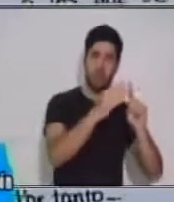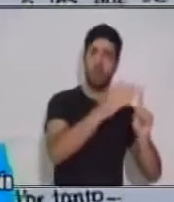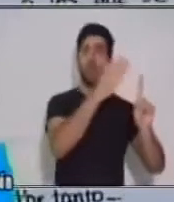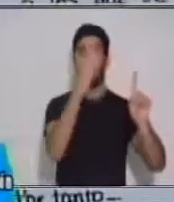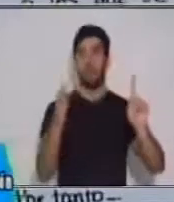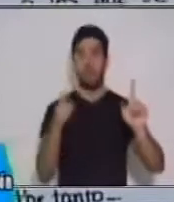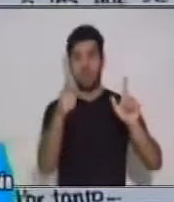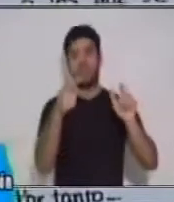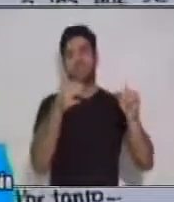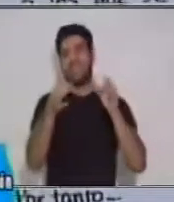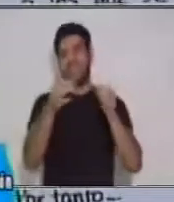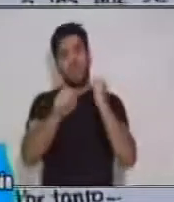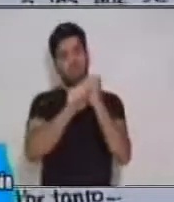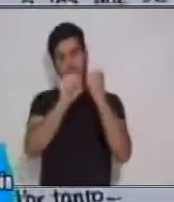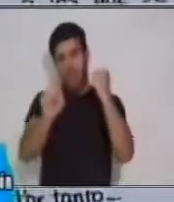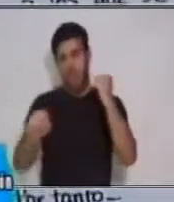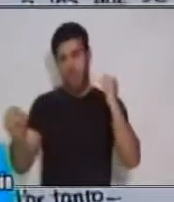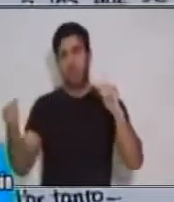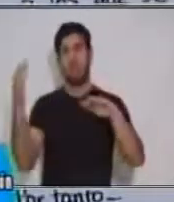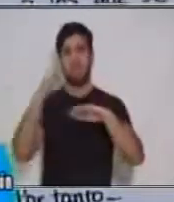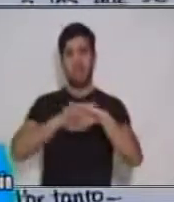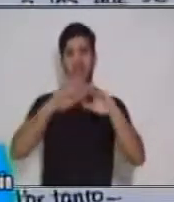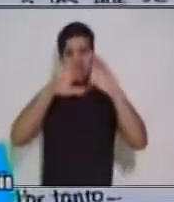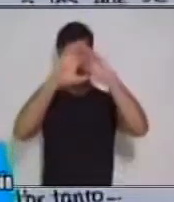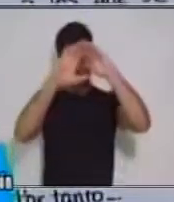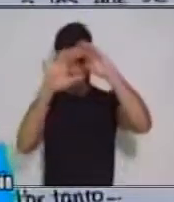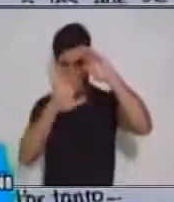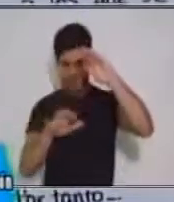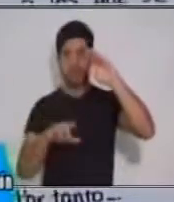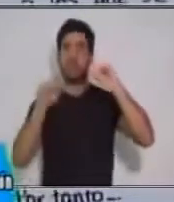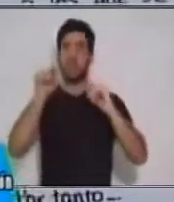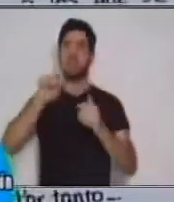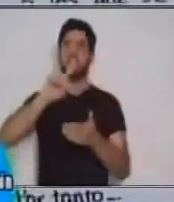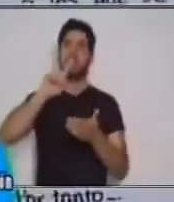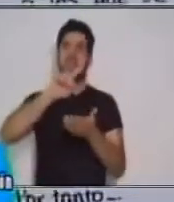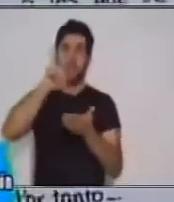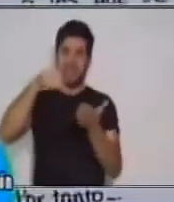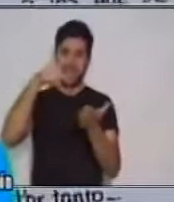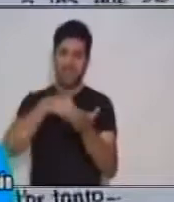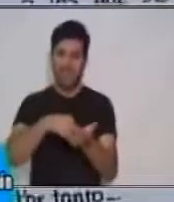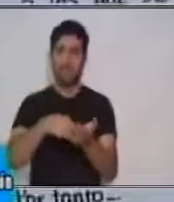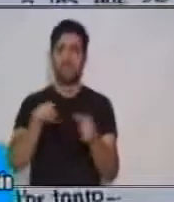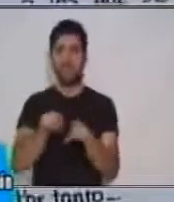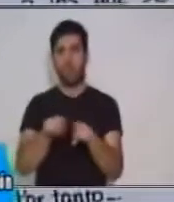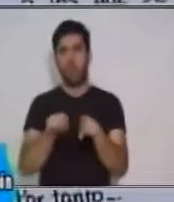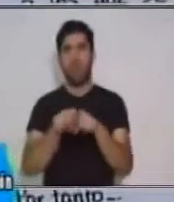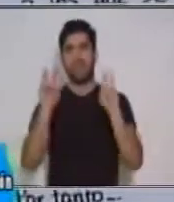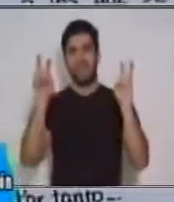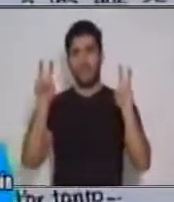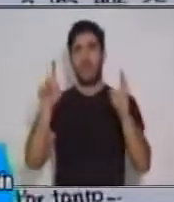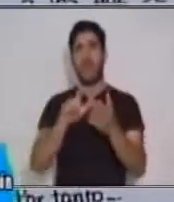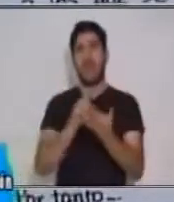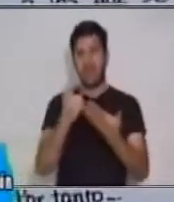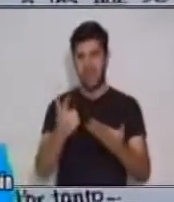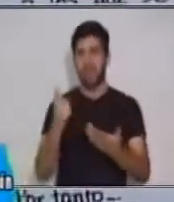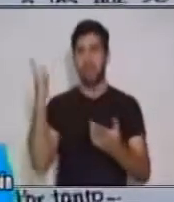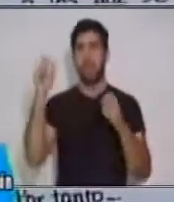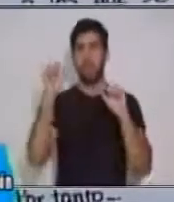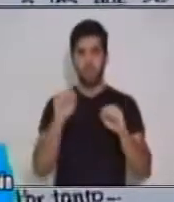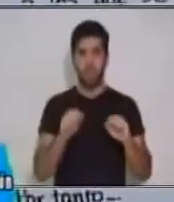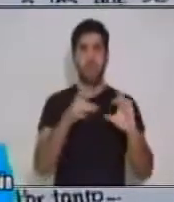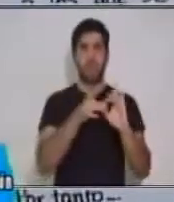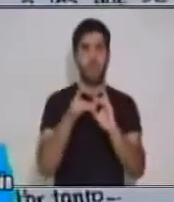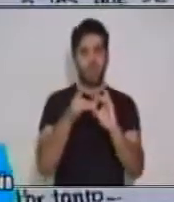Intenta llegar a los objetivos planteados. Es la parte central del tema y puede estar organizado en diferentes